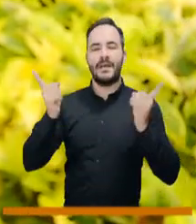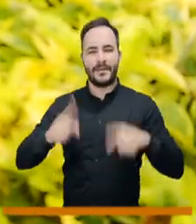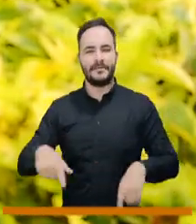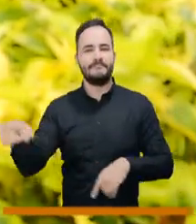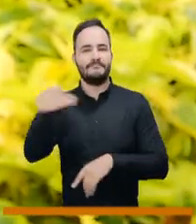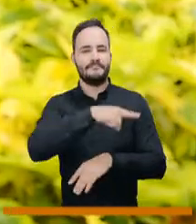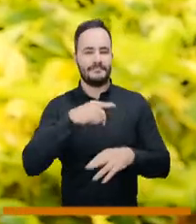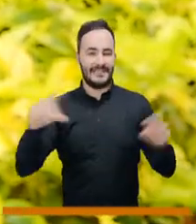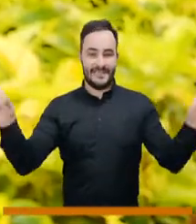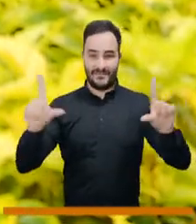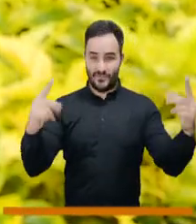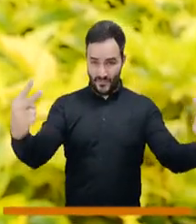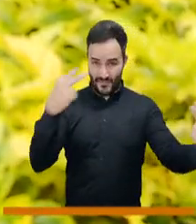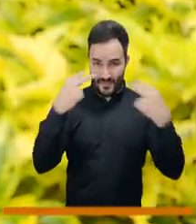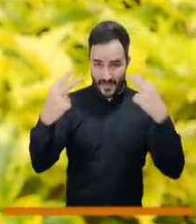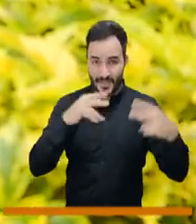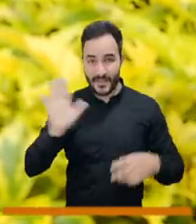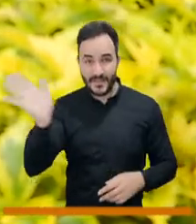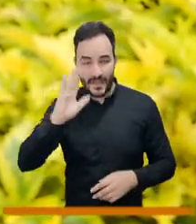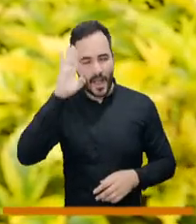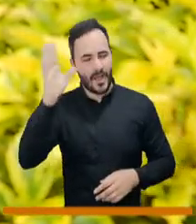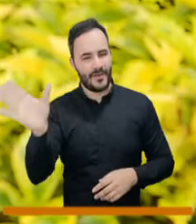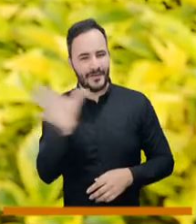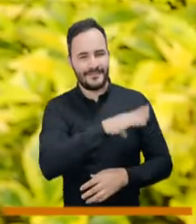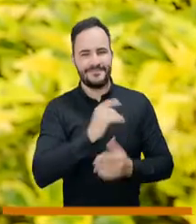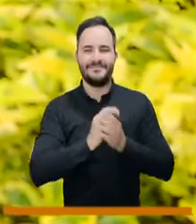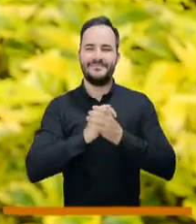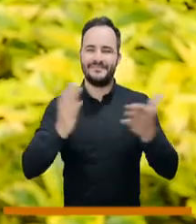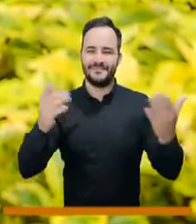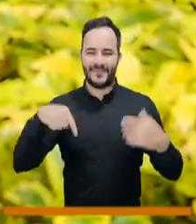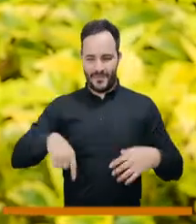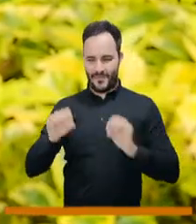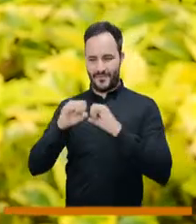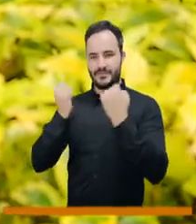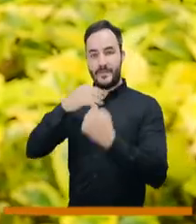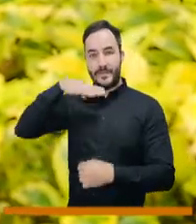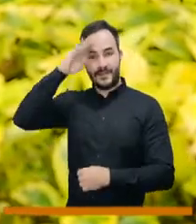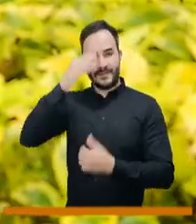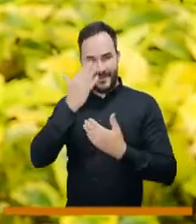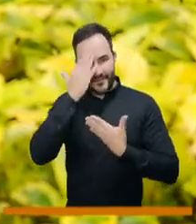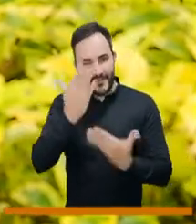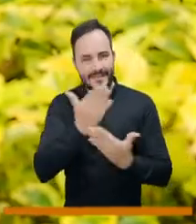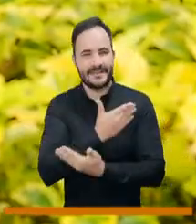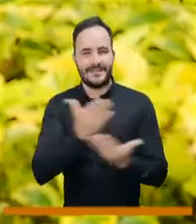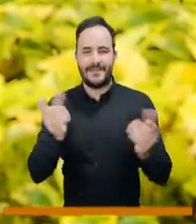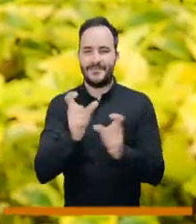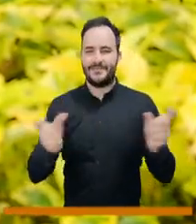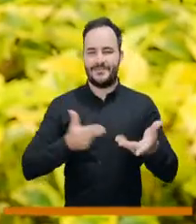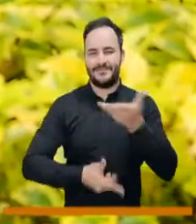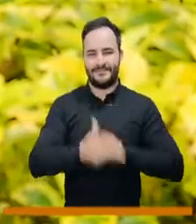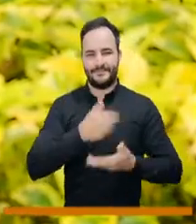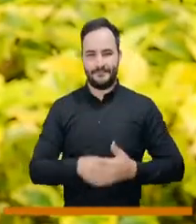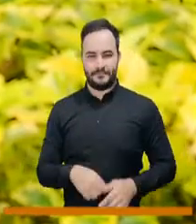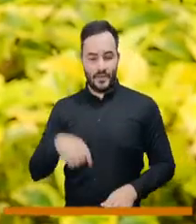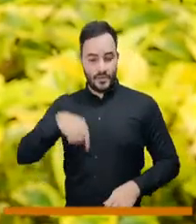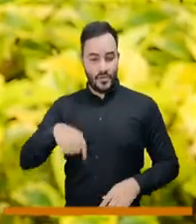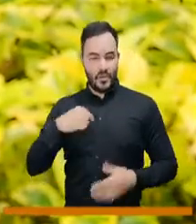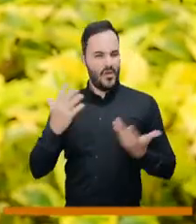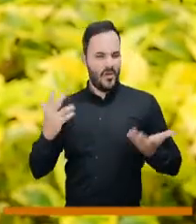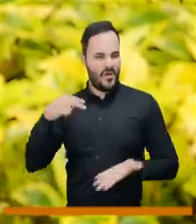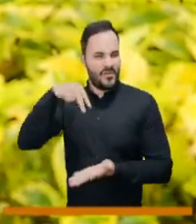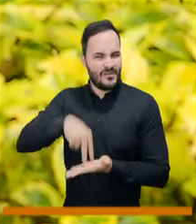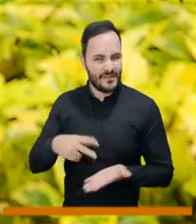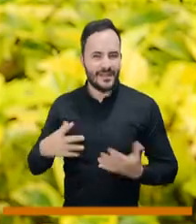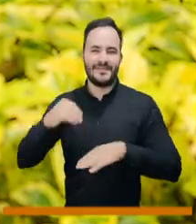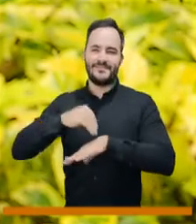televidentes que desde sus casas nos acompañan el día de hoy en De Frente a la Gente. Hoy lo saludamos precisamente desde el municipio de Bello